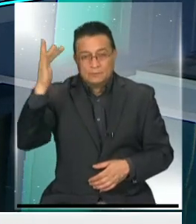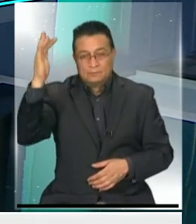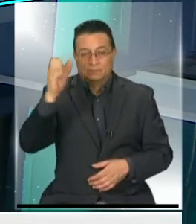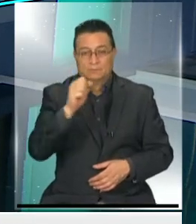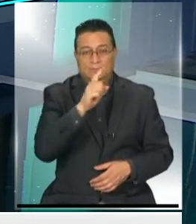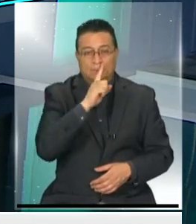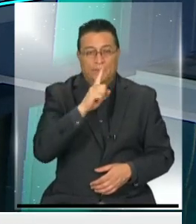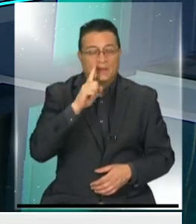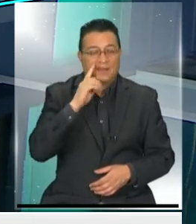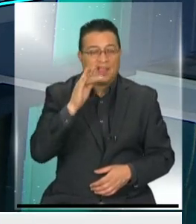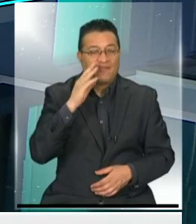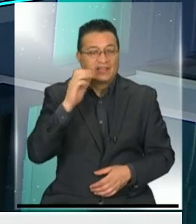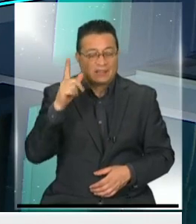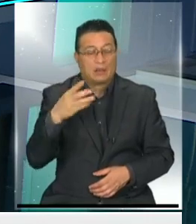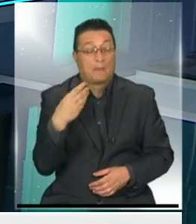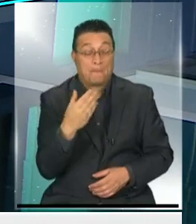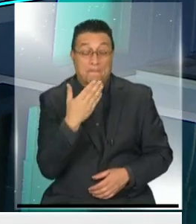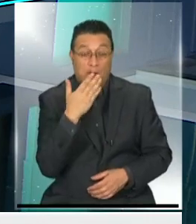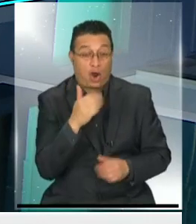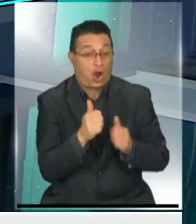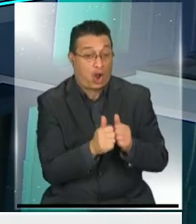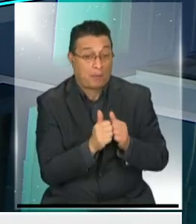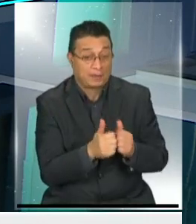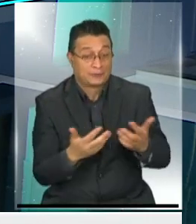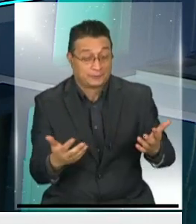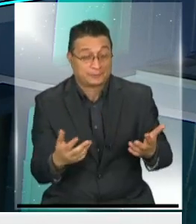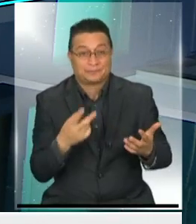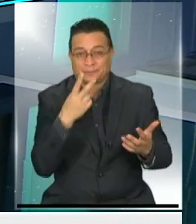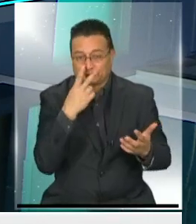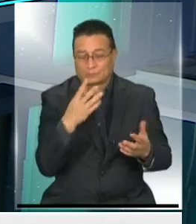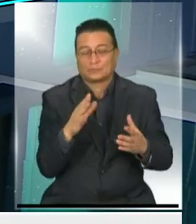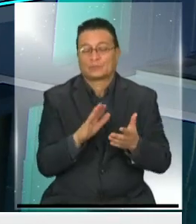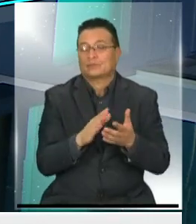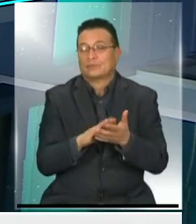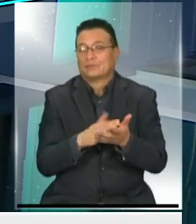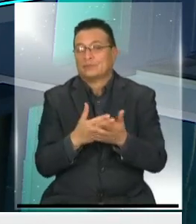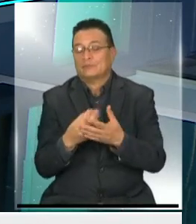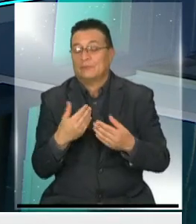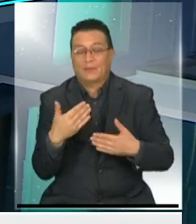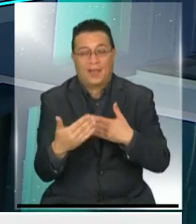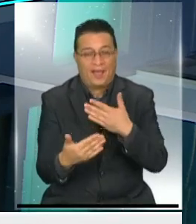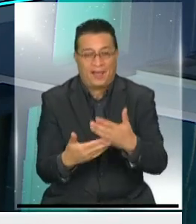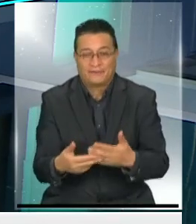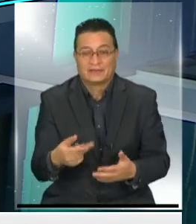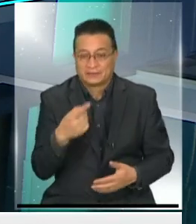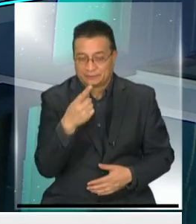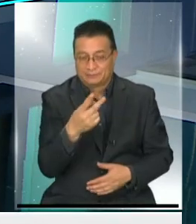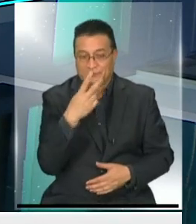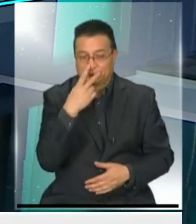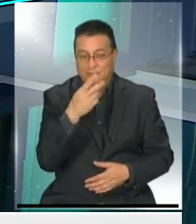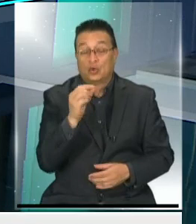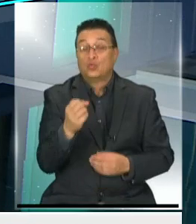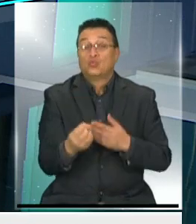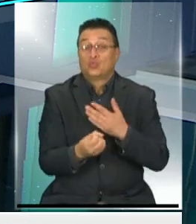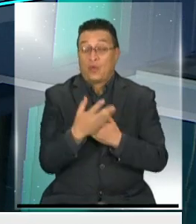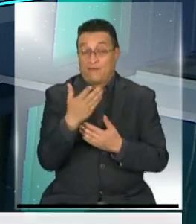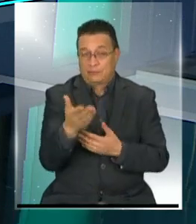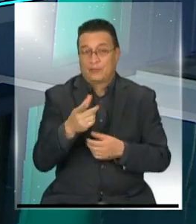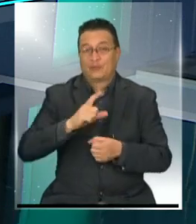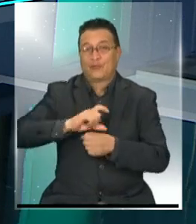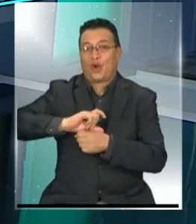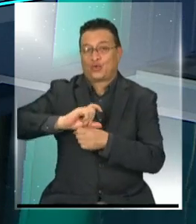robótica va a ser su mejor compañero. Vamos a ver cómo avanza esto, pero está recién salido del horno directamente desde Google.